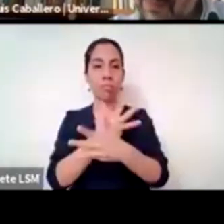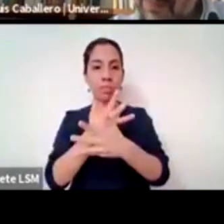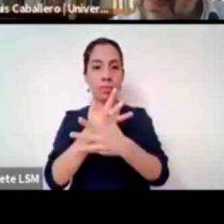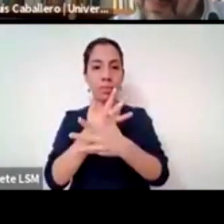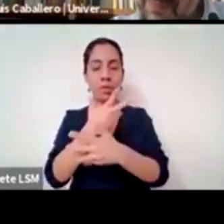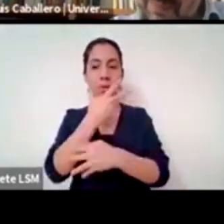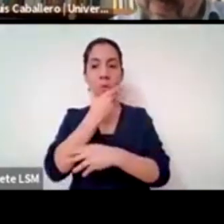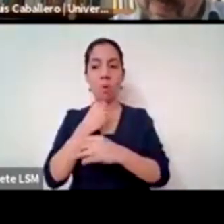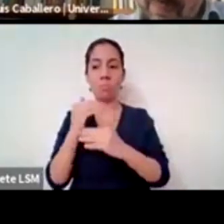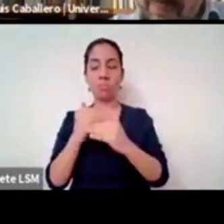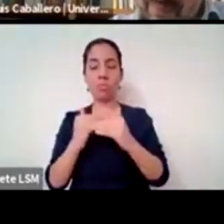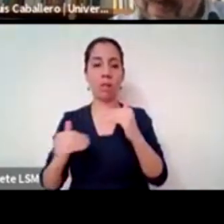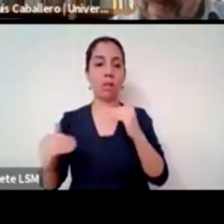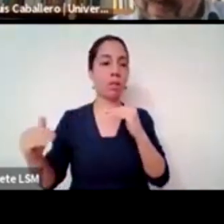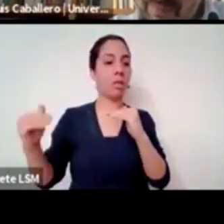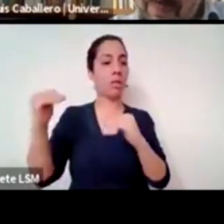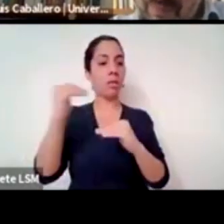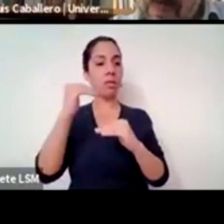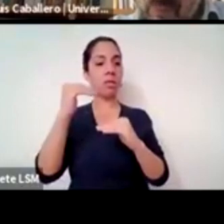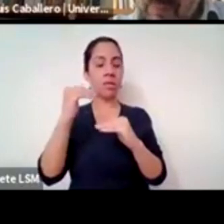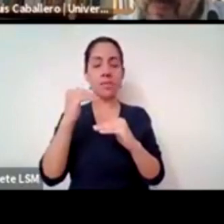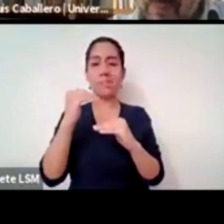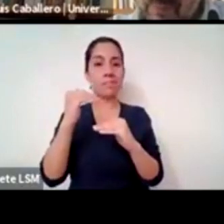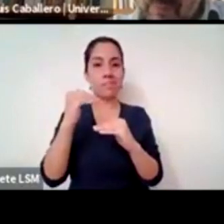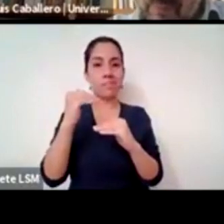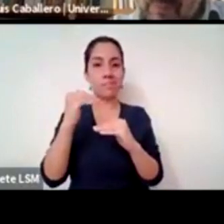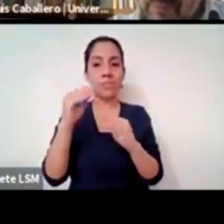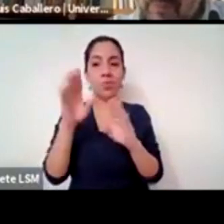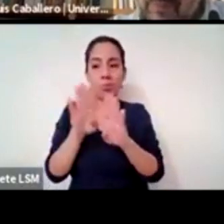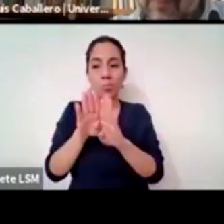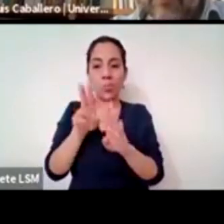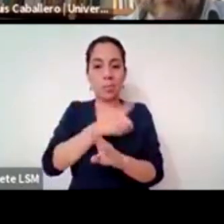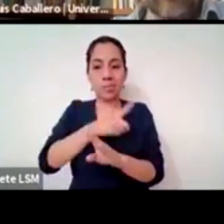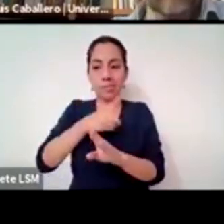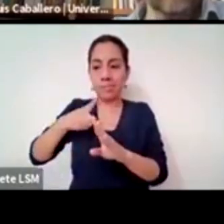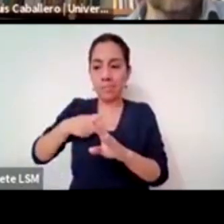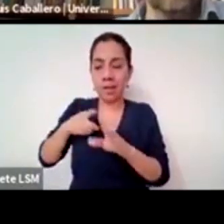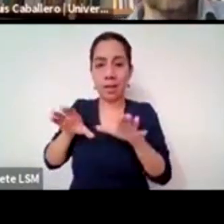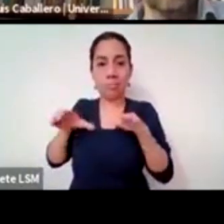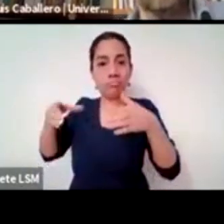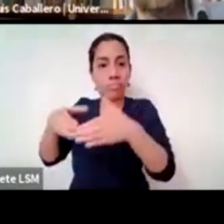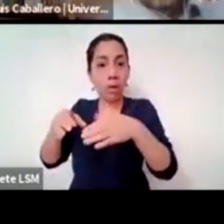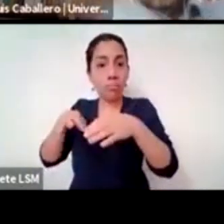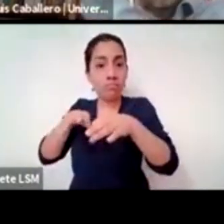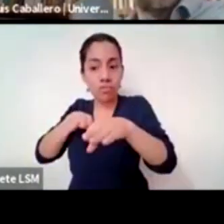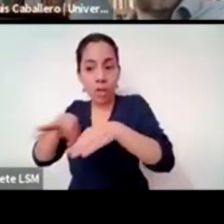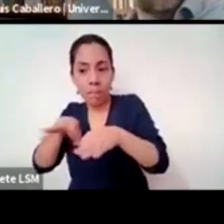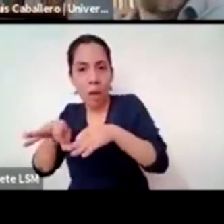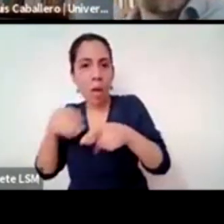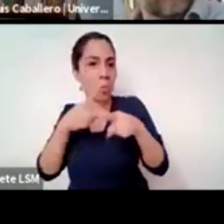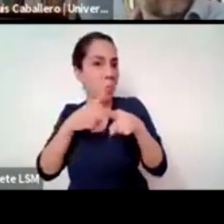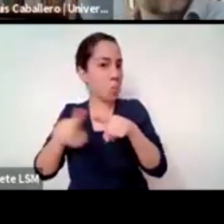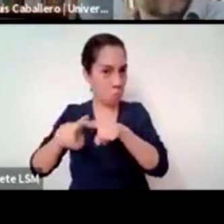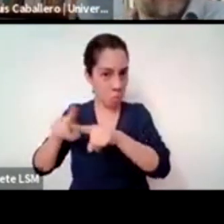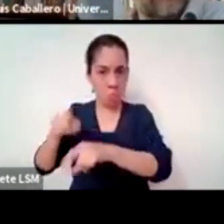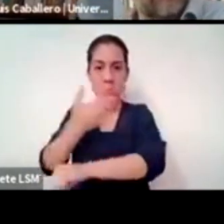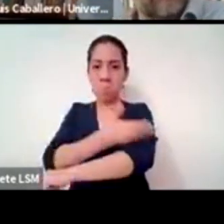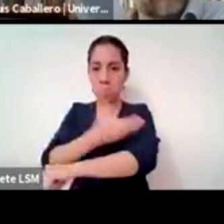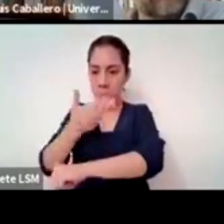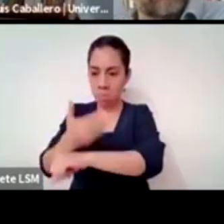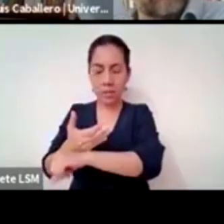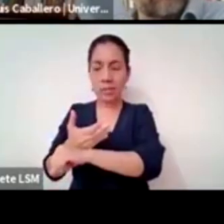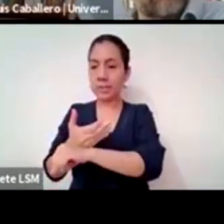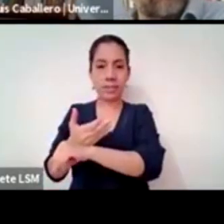entrada en el trabajo con colectivos colegas mujeres feministas